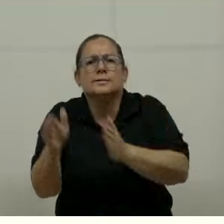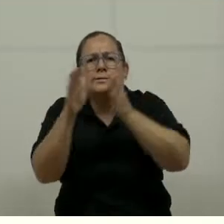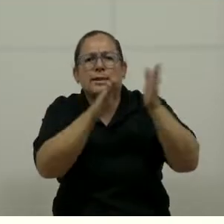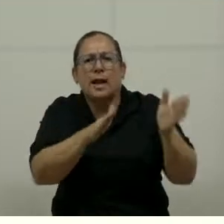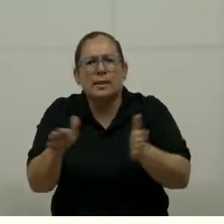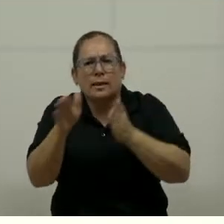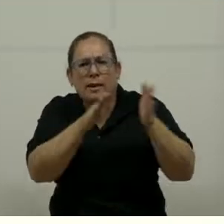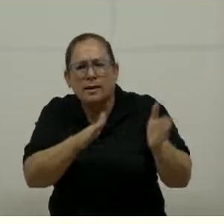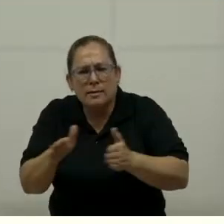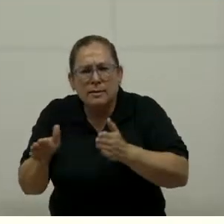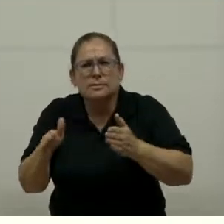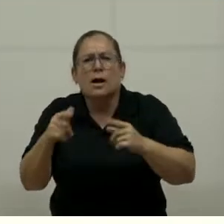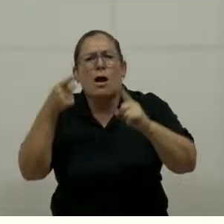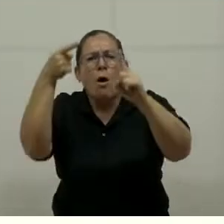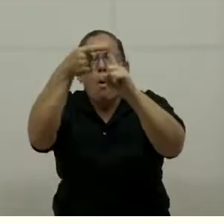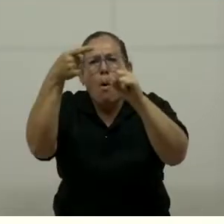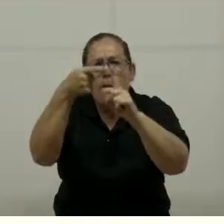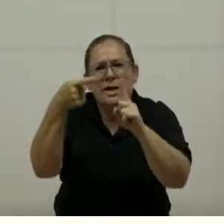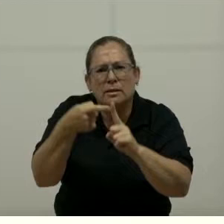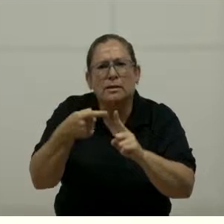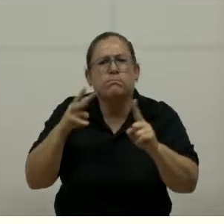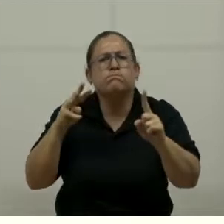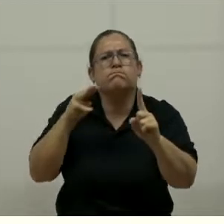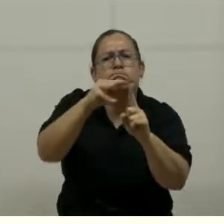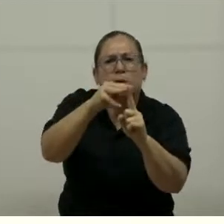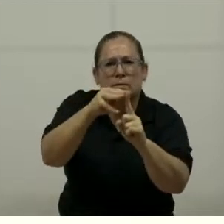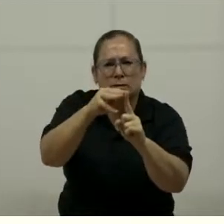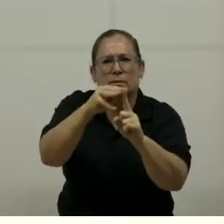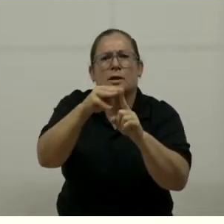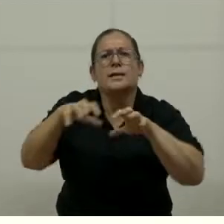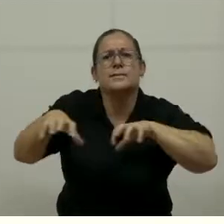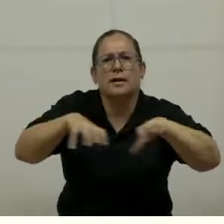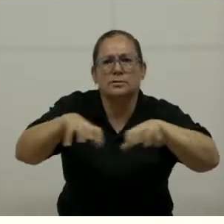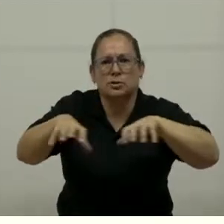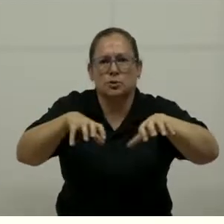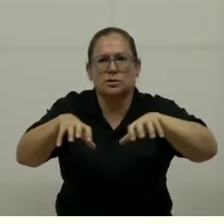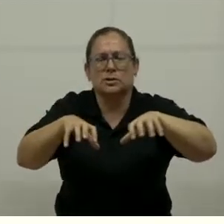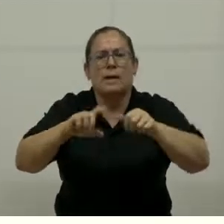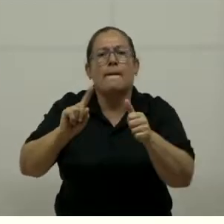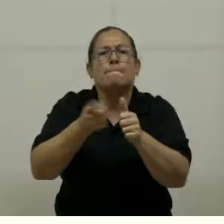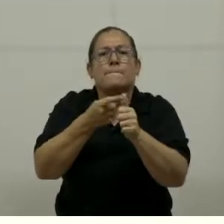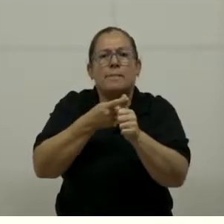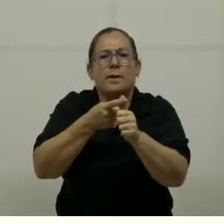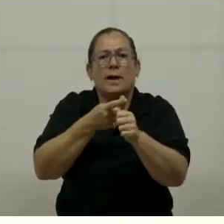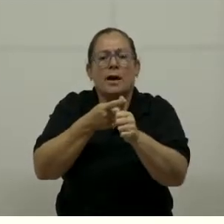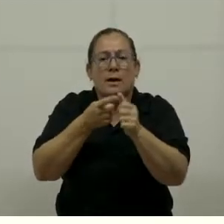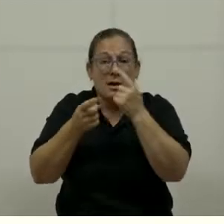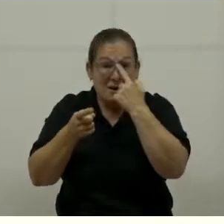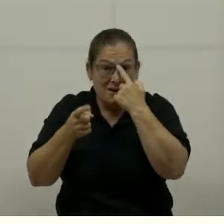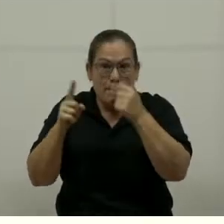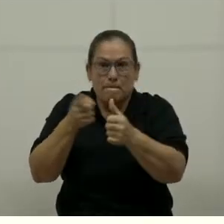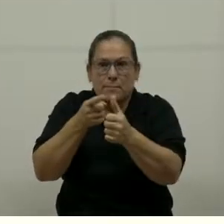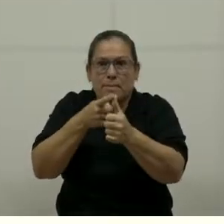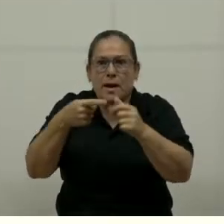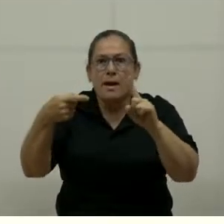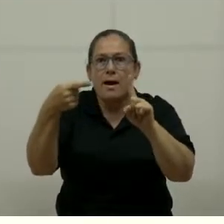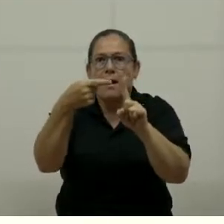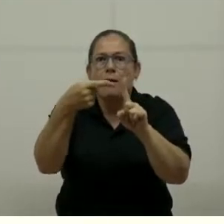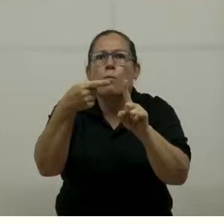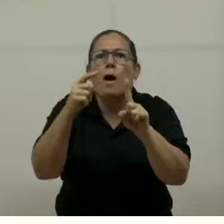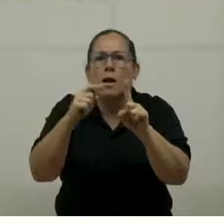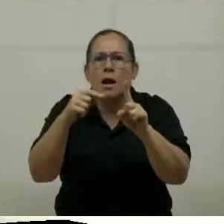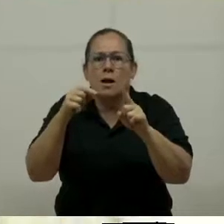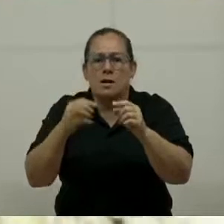además de los objetivos, las metas y las acciones a ejecutar. El primer eje fundamental es